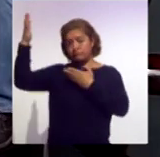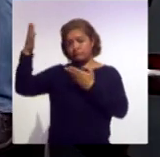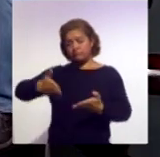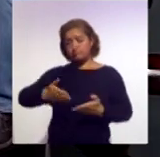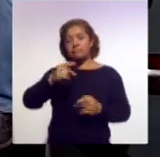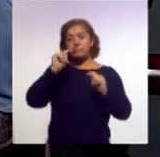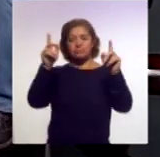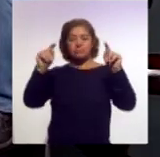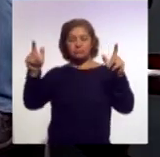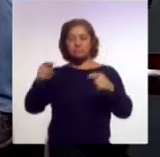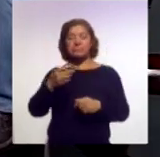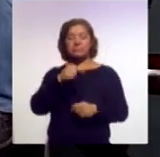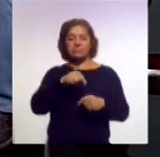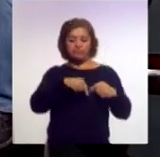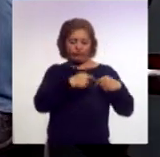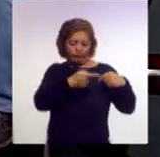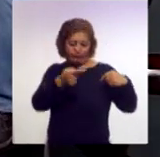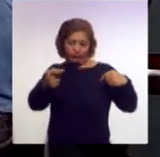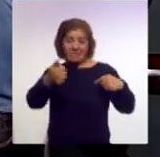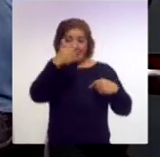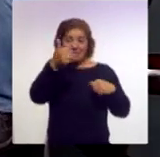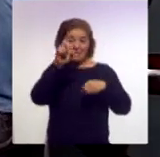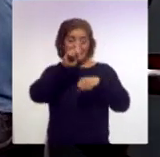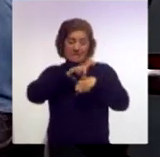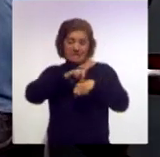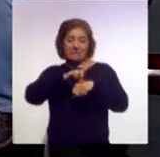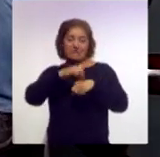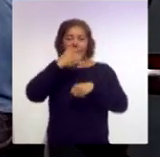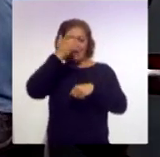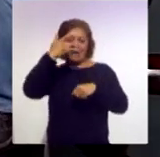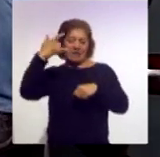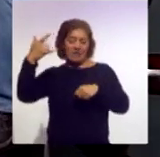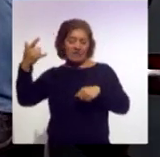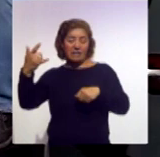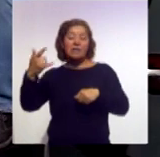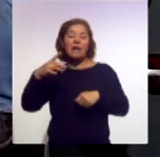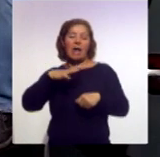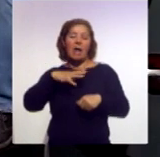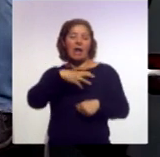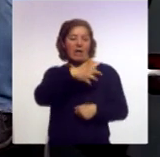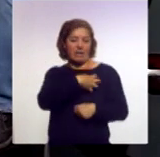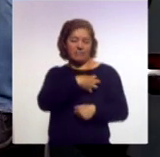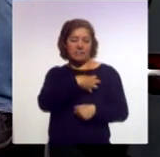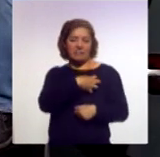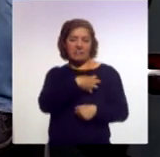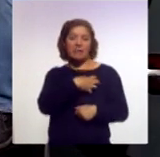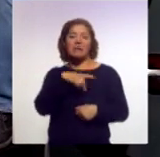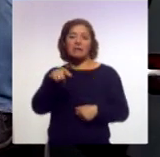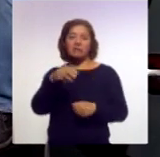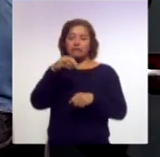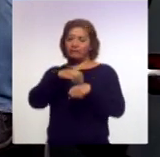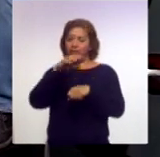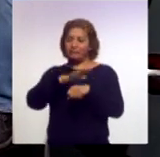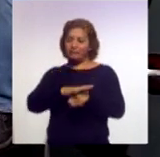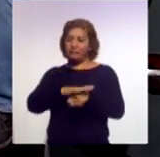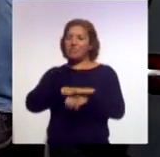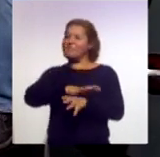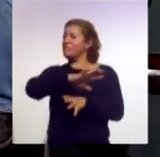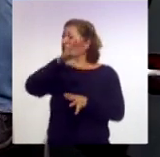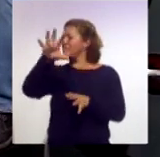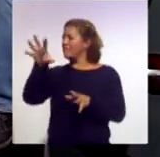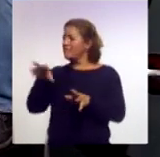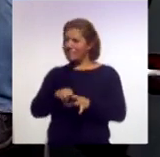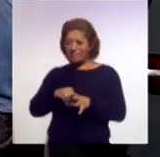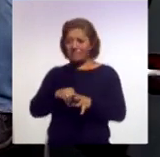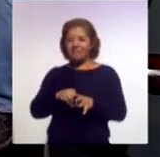seis días de Carnaval que se celebró en la capital de nuestro Estado que marca prácticamente el inicio de los carnavales del resto de la